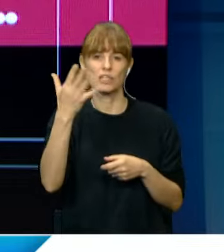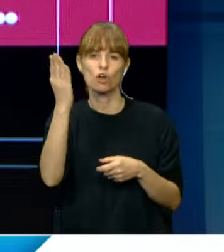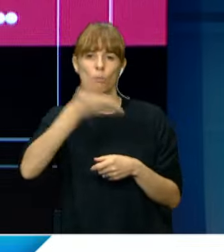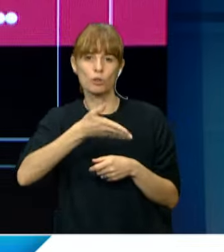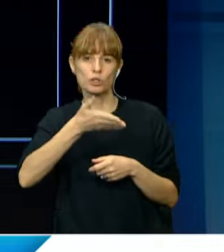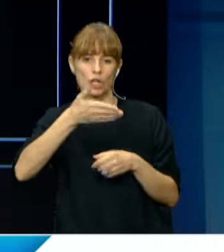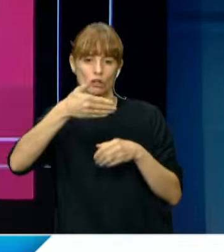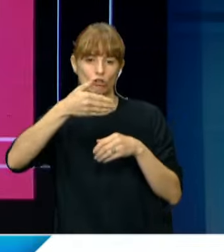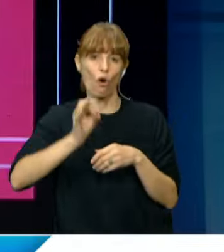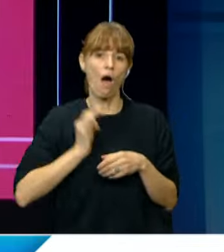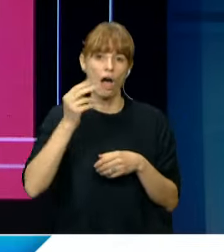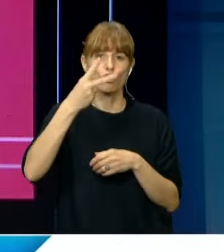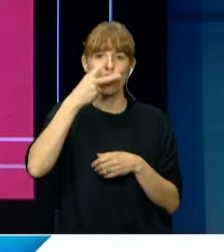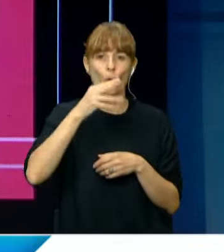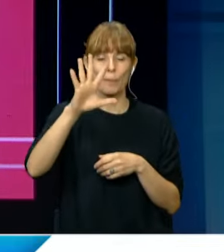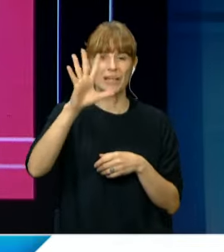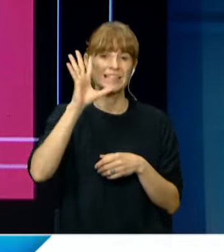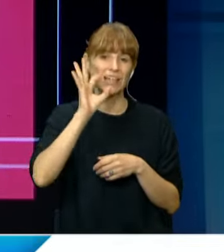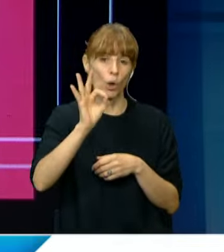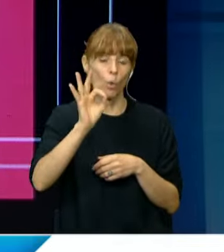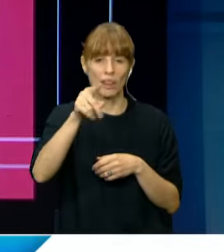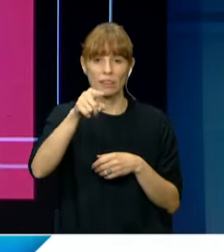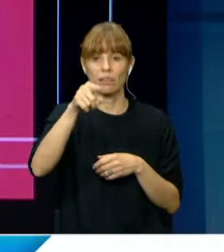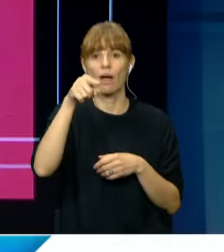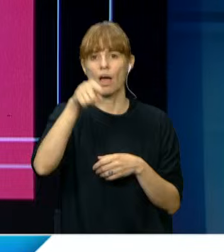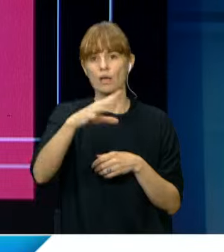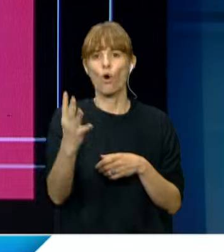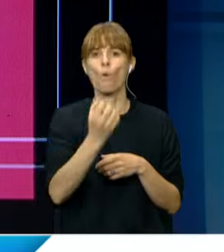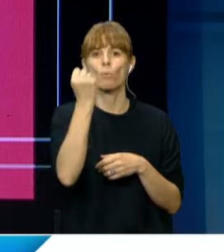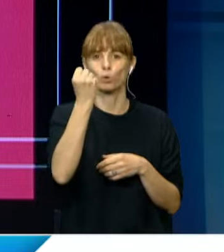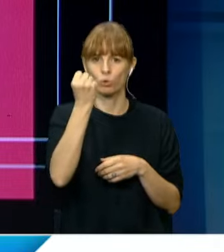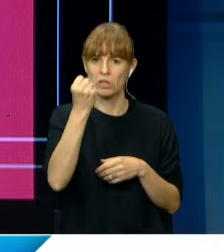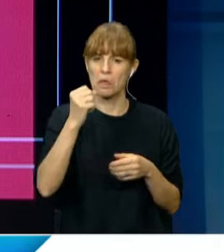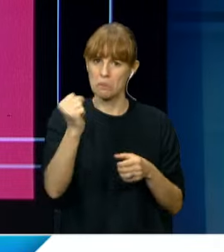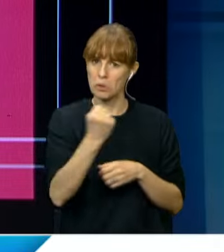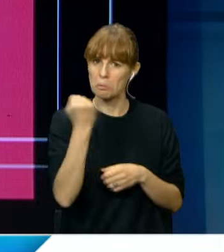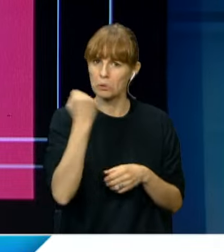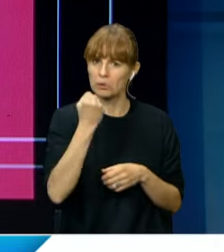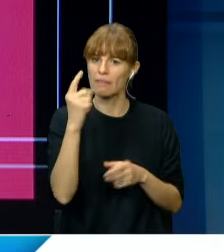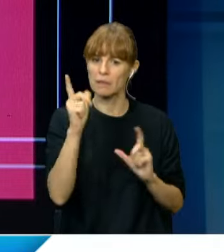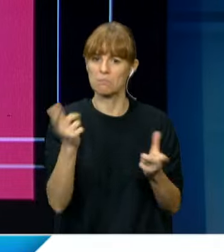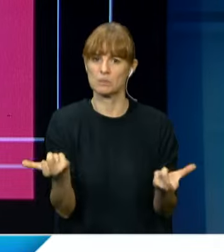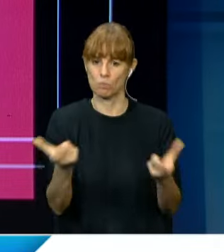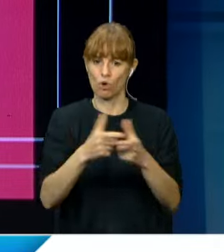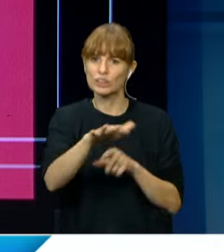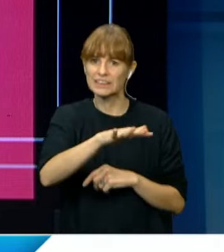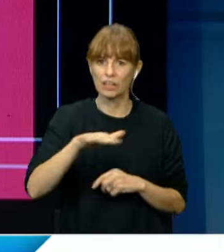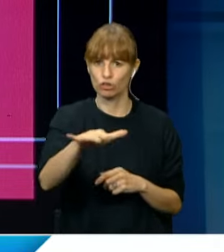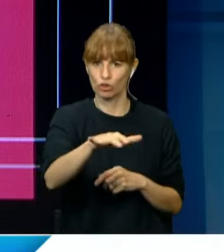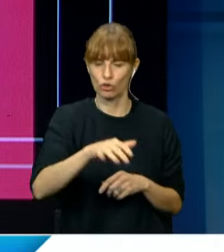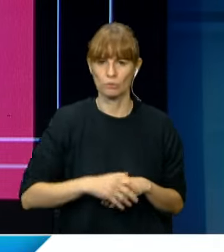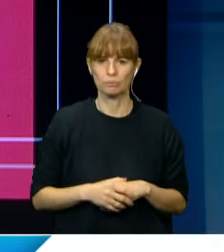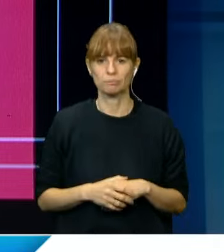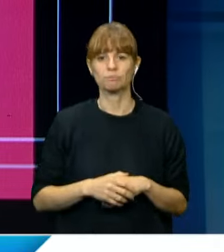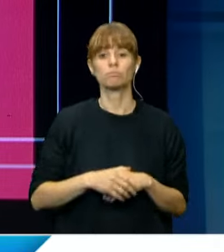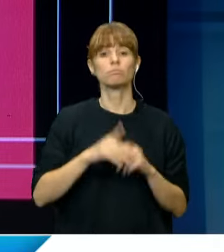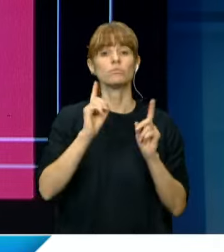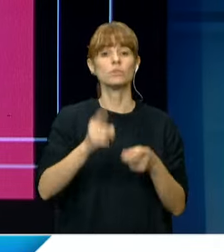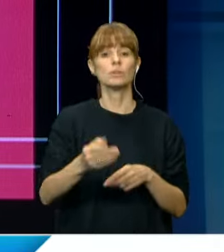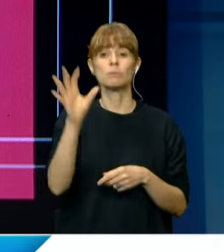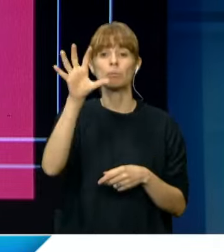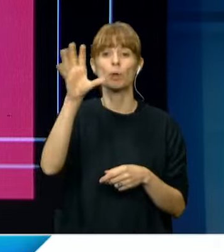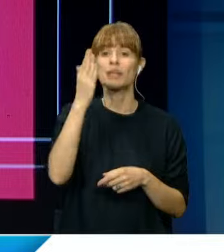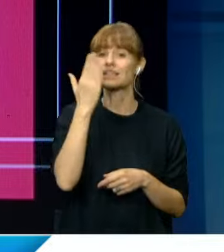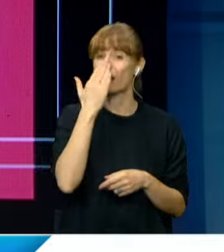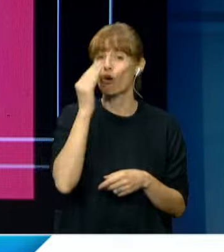el 2050, lo que representa una oportunidad significativa para el sector. Además, Córdoba está